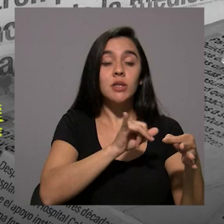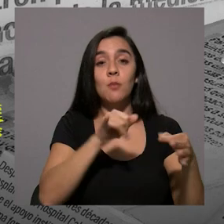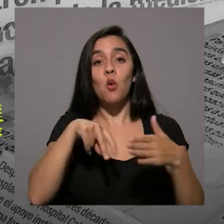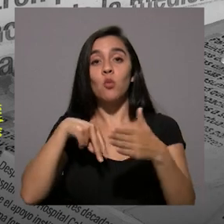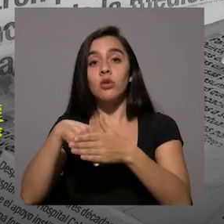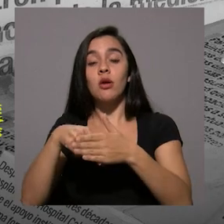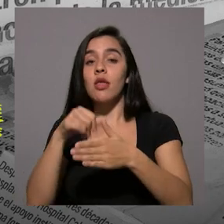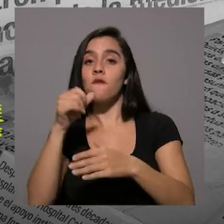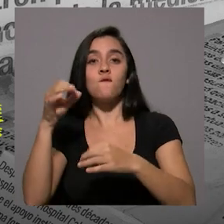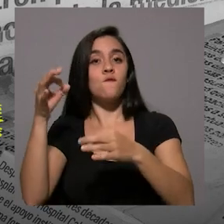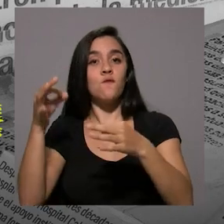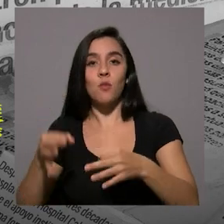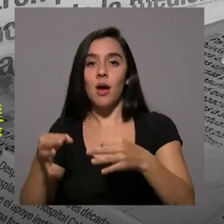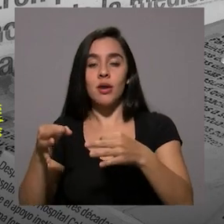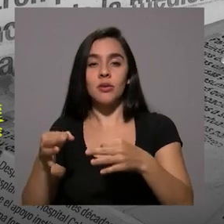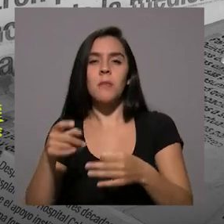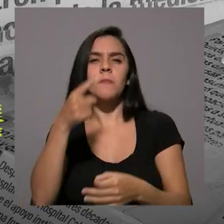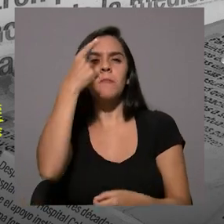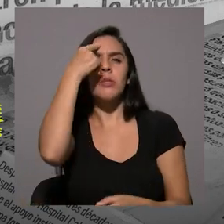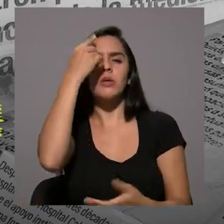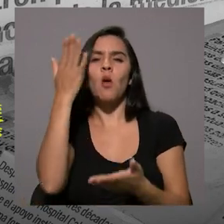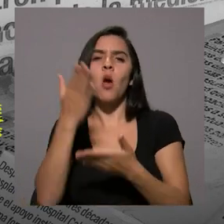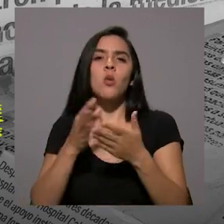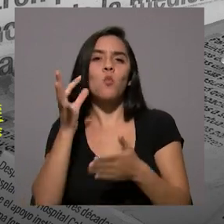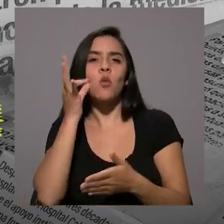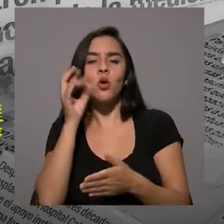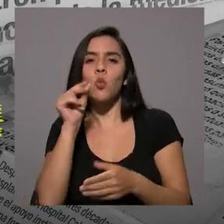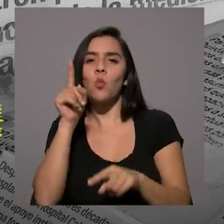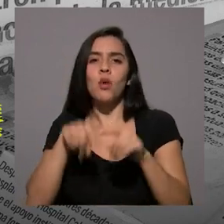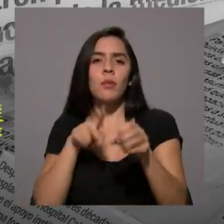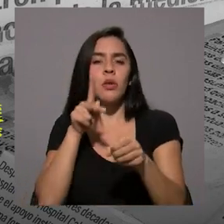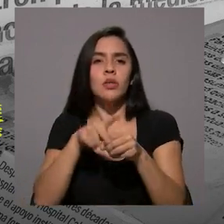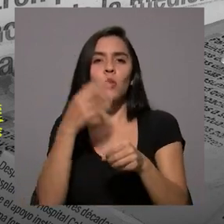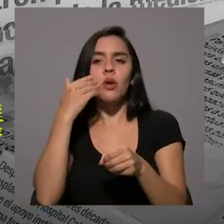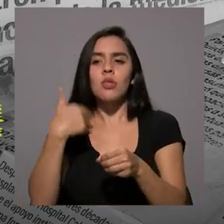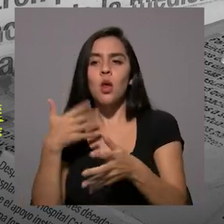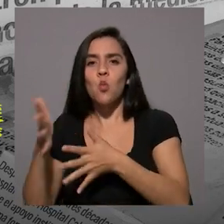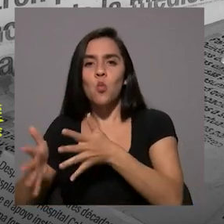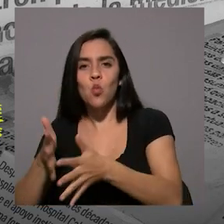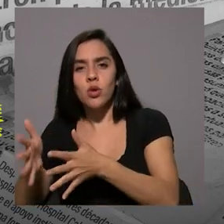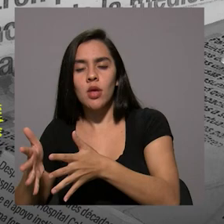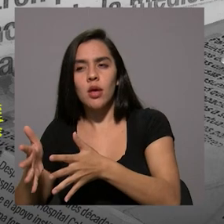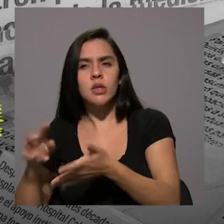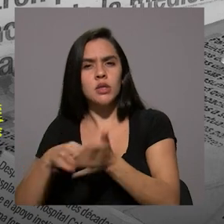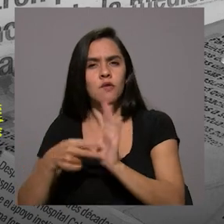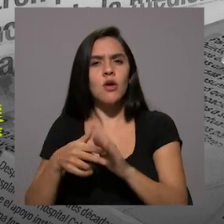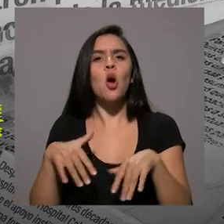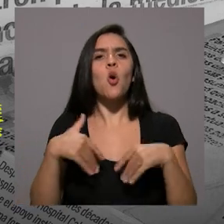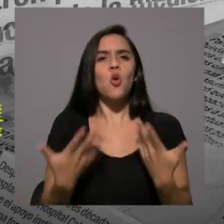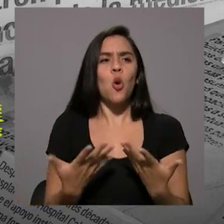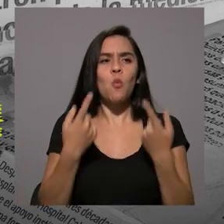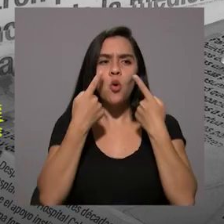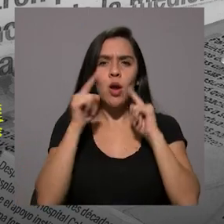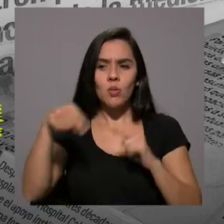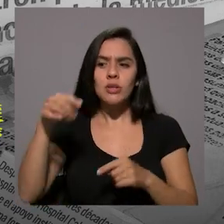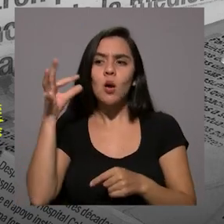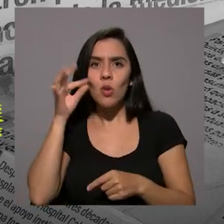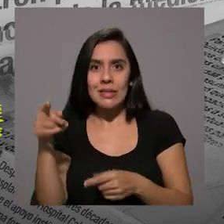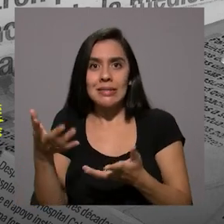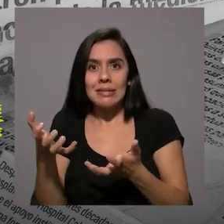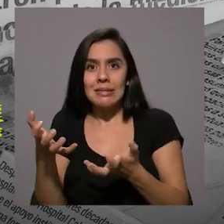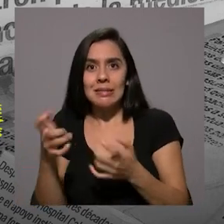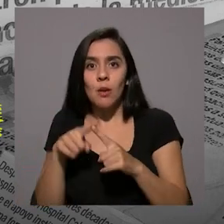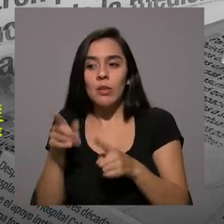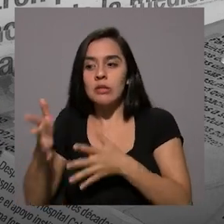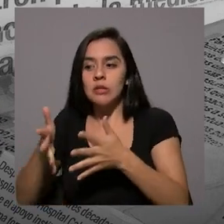informales. Entonces, pensemos en las mujeres que no pueden participar porque tienen responsabilidad de cuido. ¿Cómo hacemos para que el cuido no las limite de ser parte